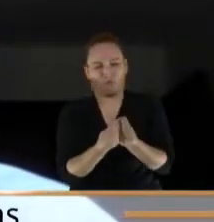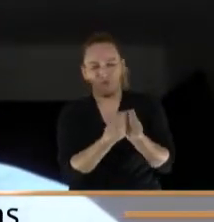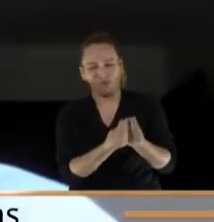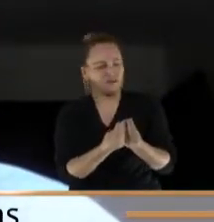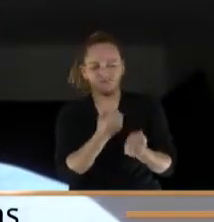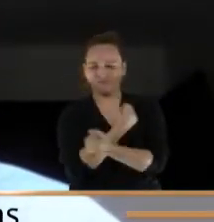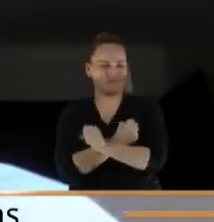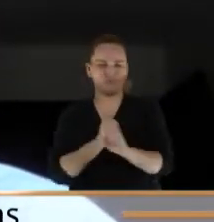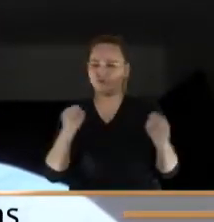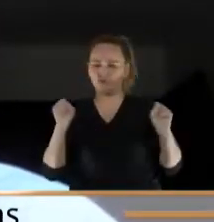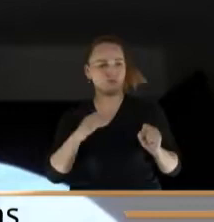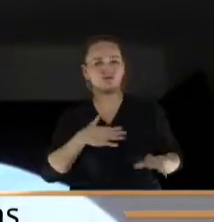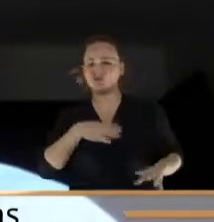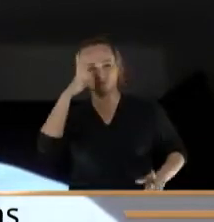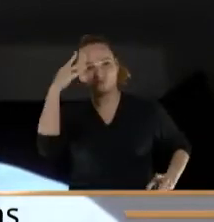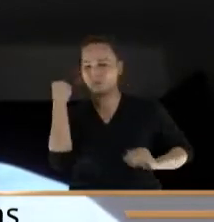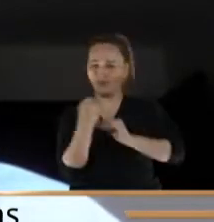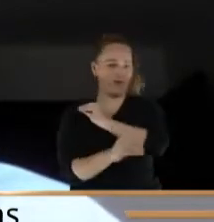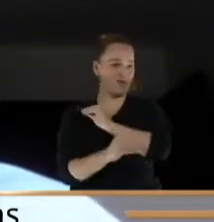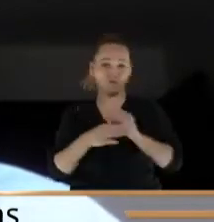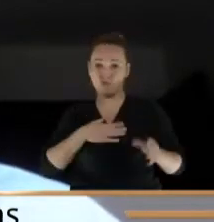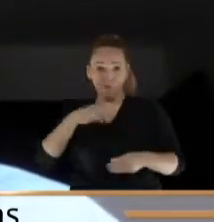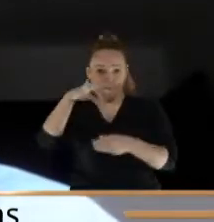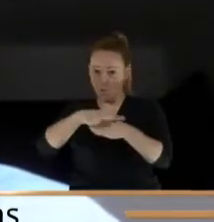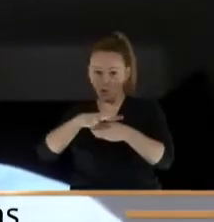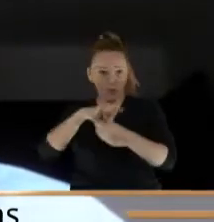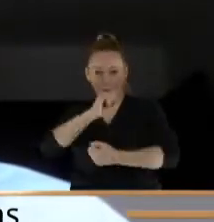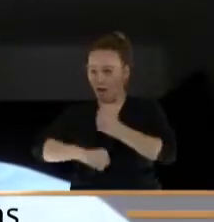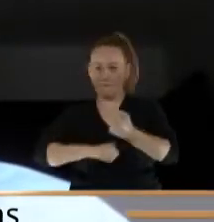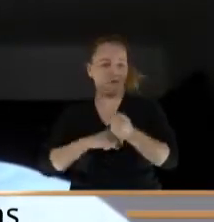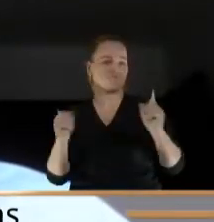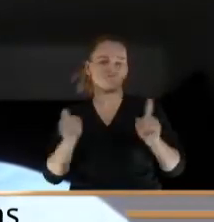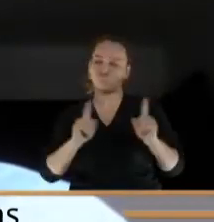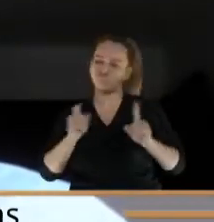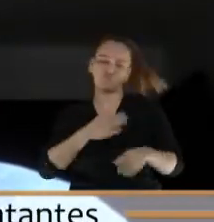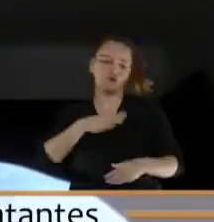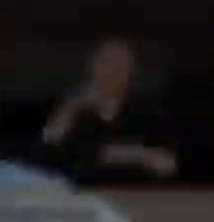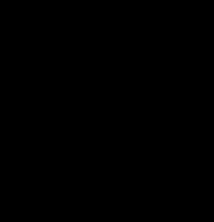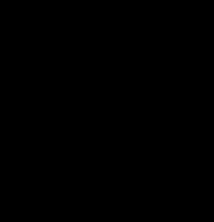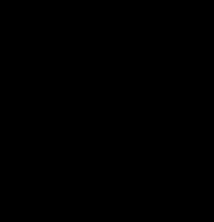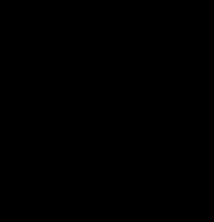Inadmisible, yo no lo puedo votar a favor. Muchas gracias, presidente.